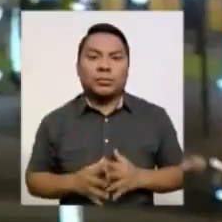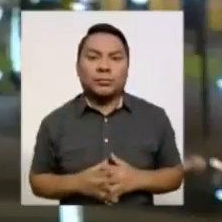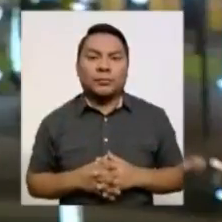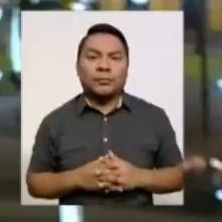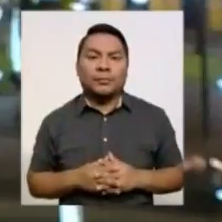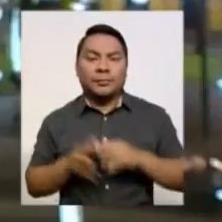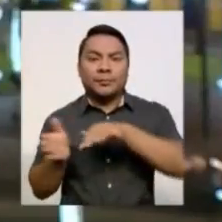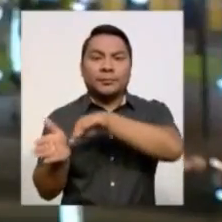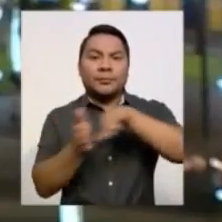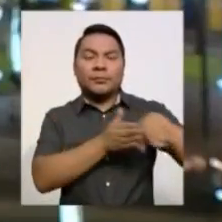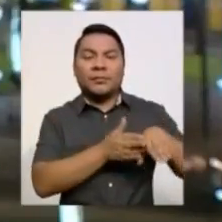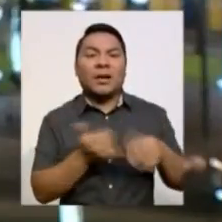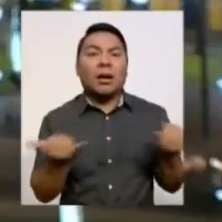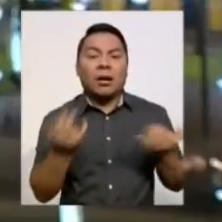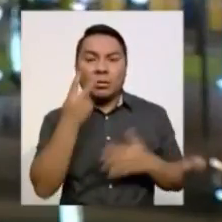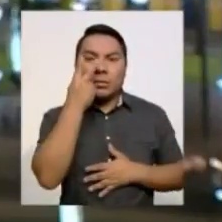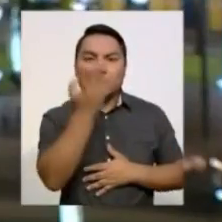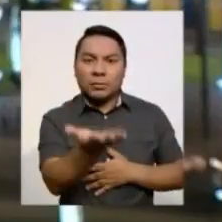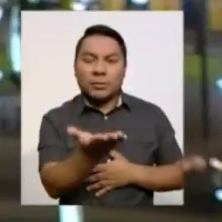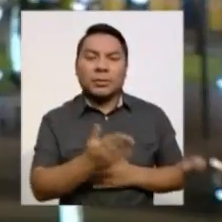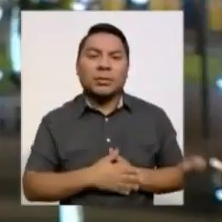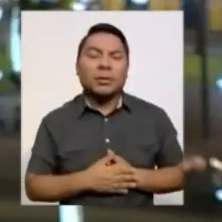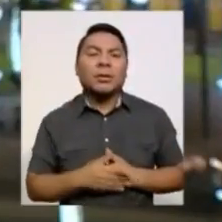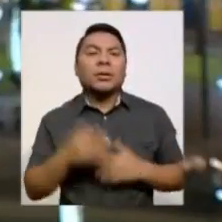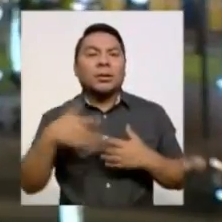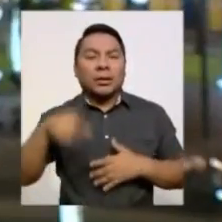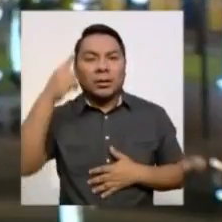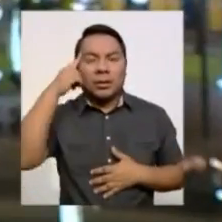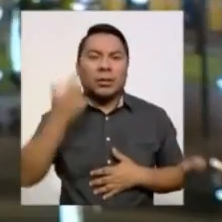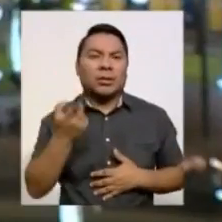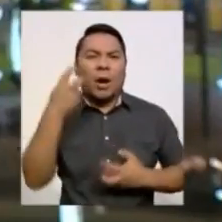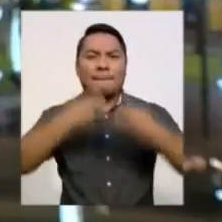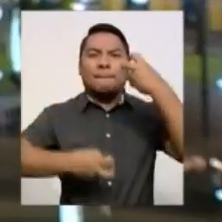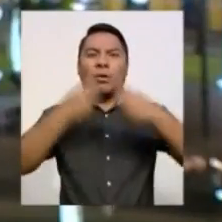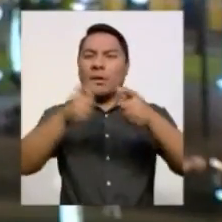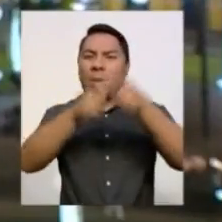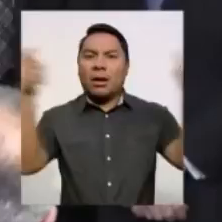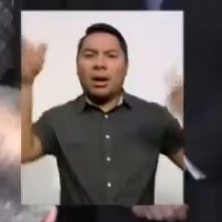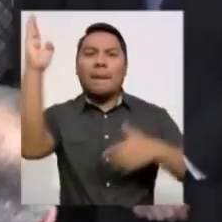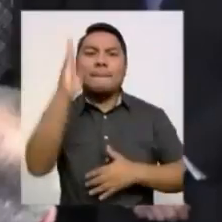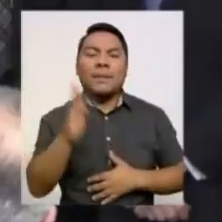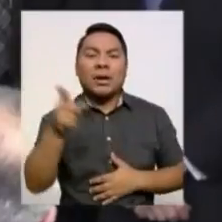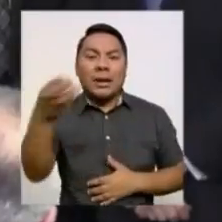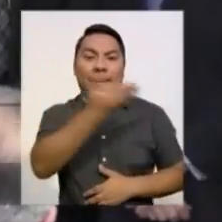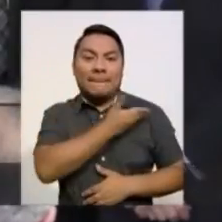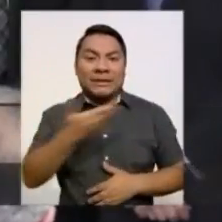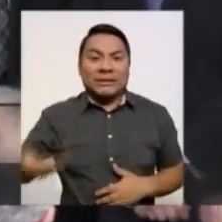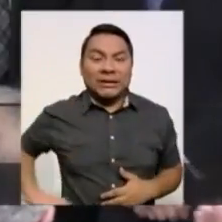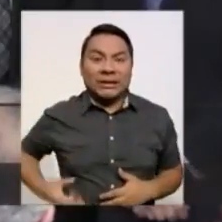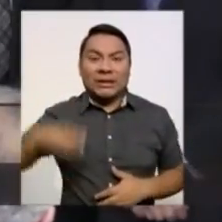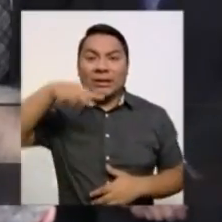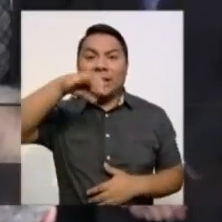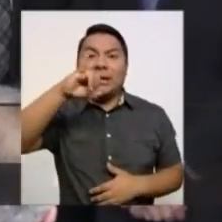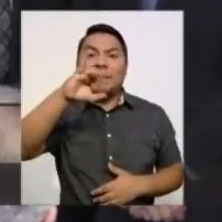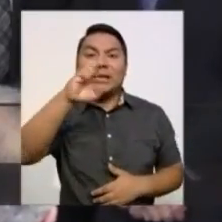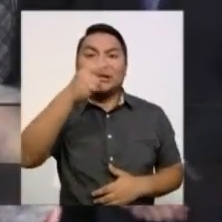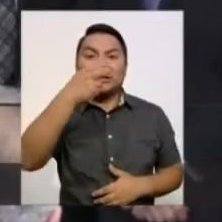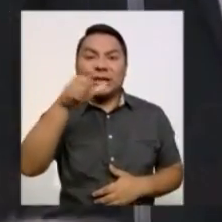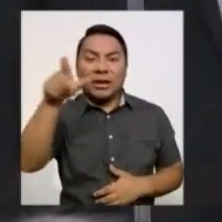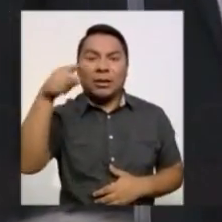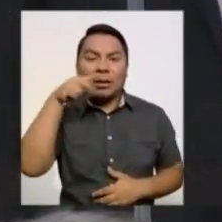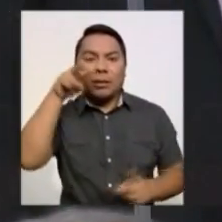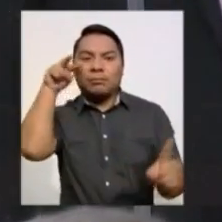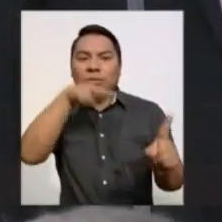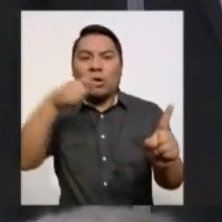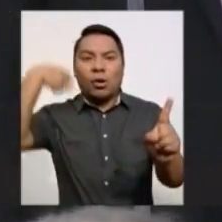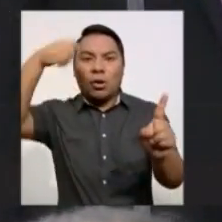Ahora vamos con un caso que ha causado realmente un escándalo en Brasil, ya que el presidente Michel Temer ha sido grabado autorizando la compra